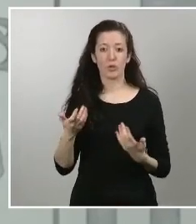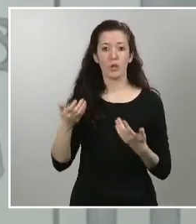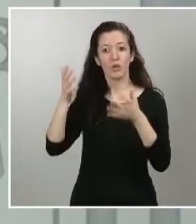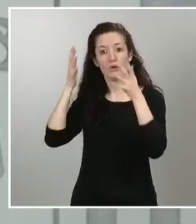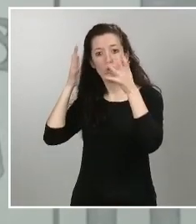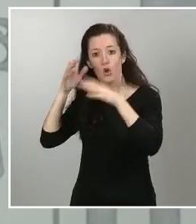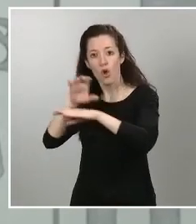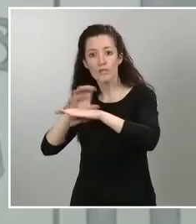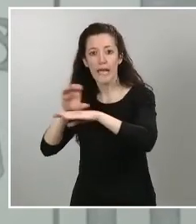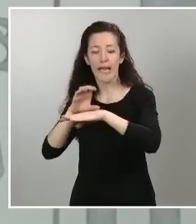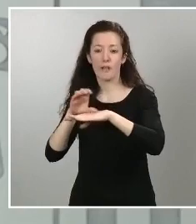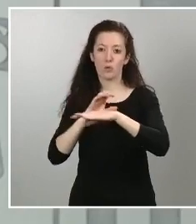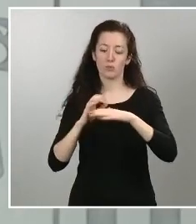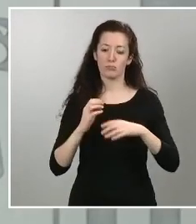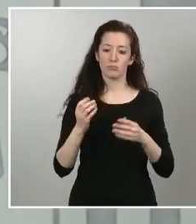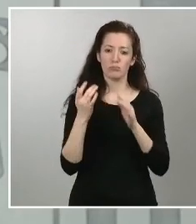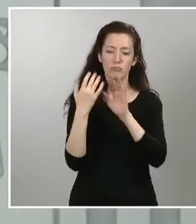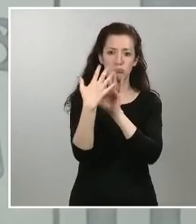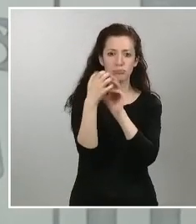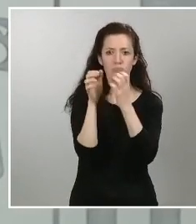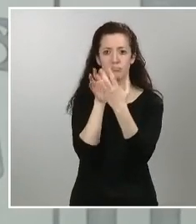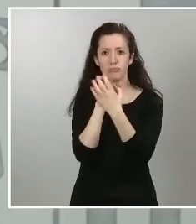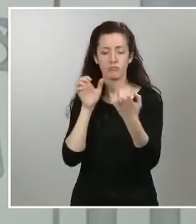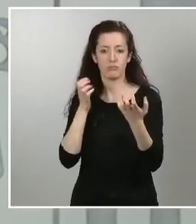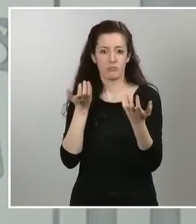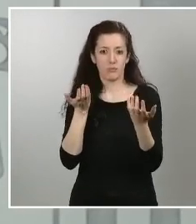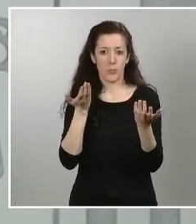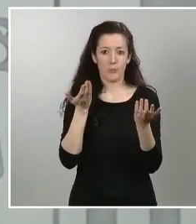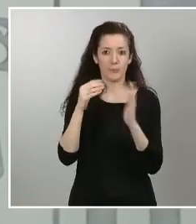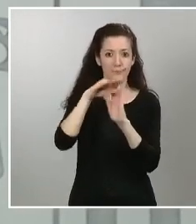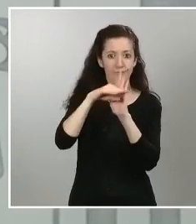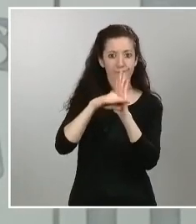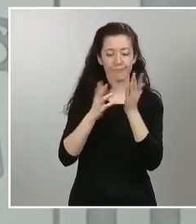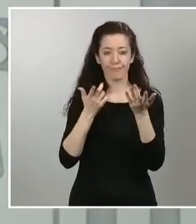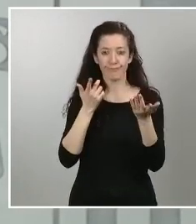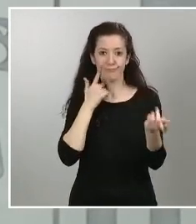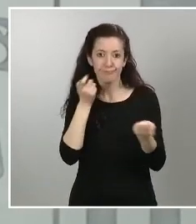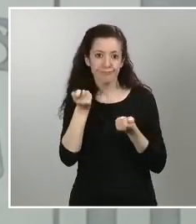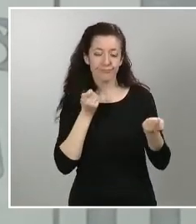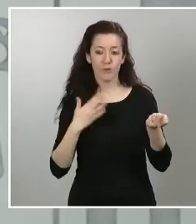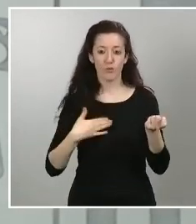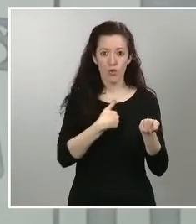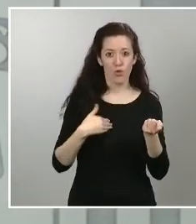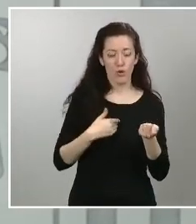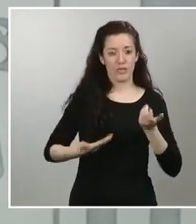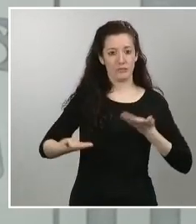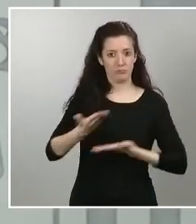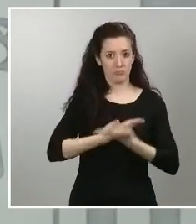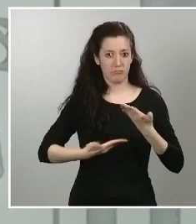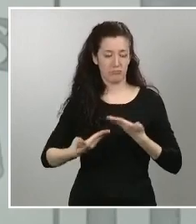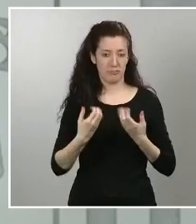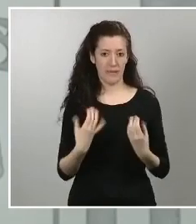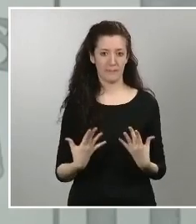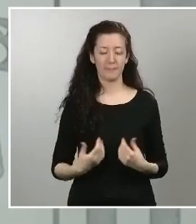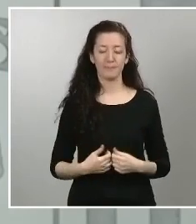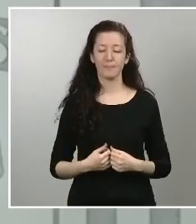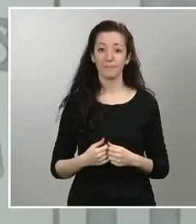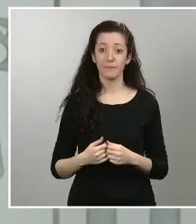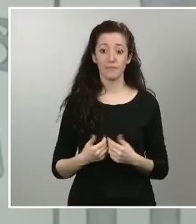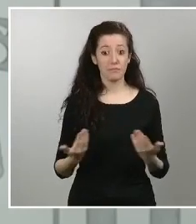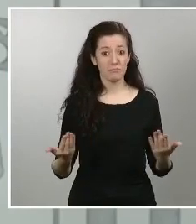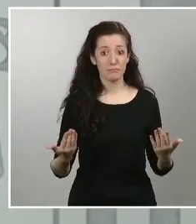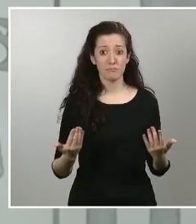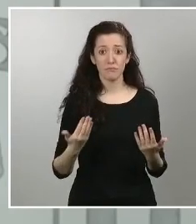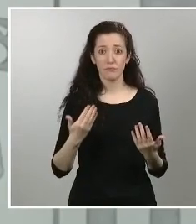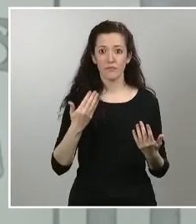todas las actuaciones que están en nuestro ámbito de responsabilidad y tengo que decir que el tono que la actitud de las reuniones